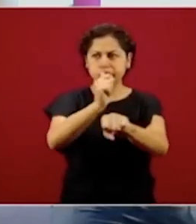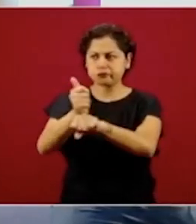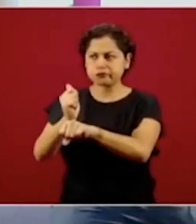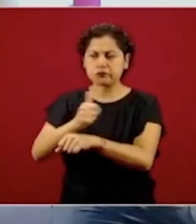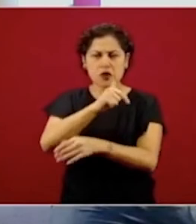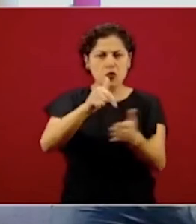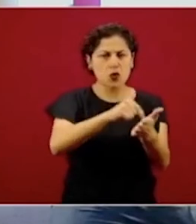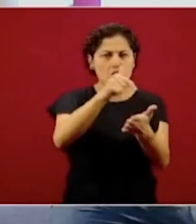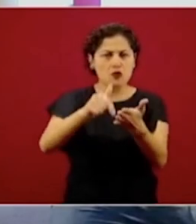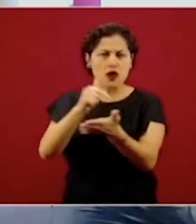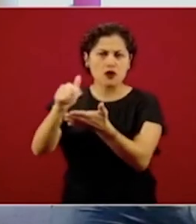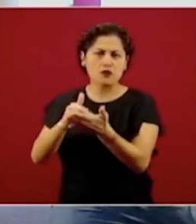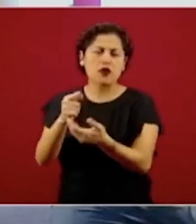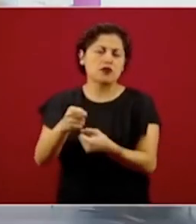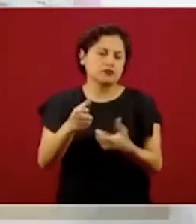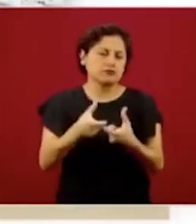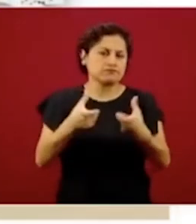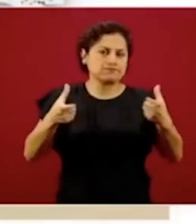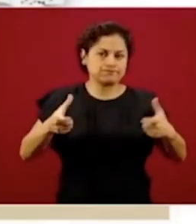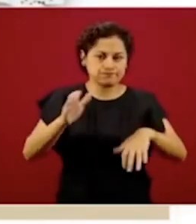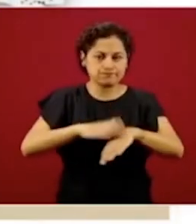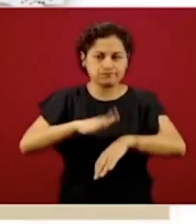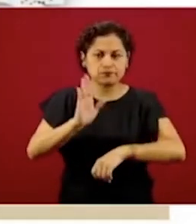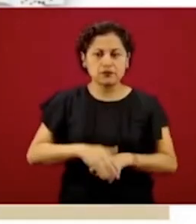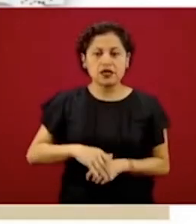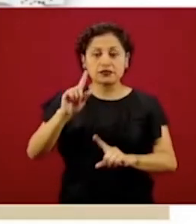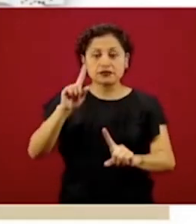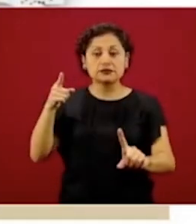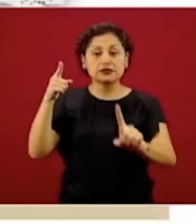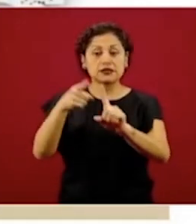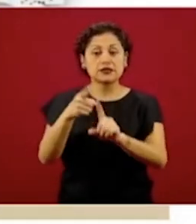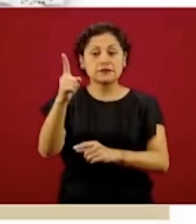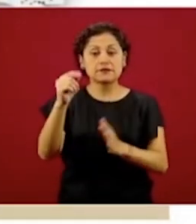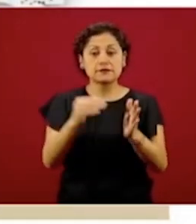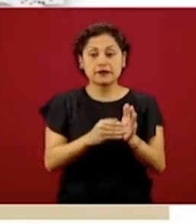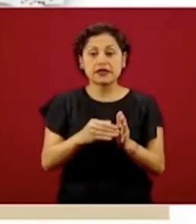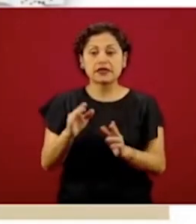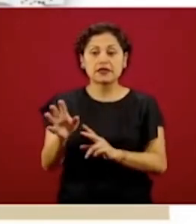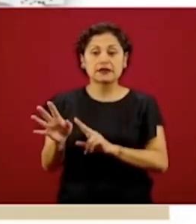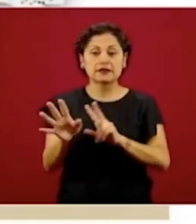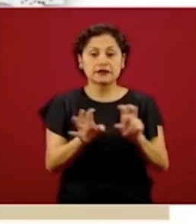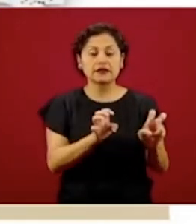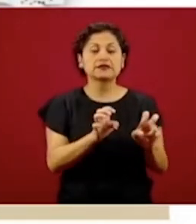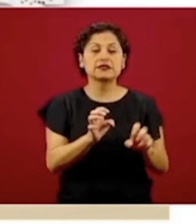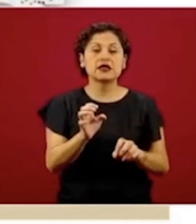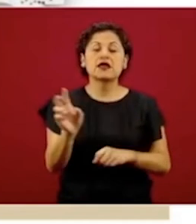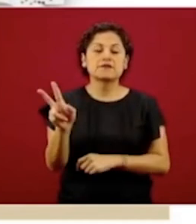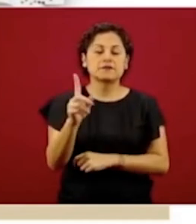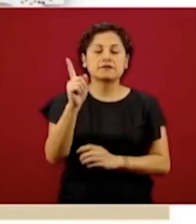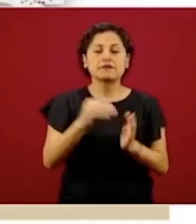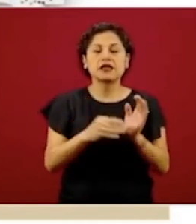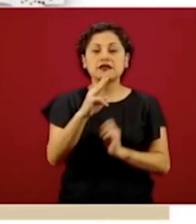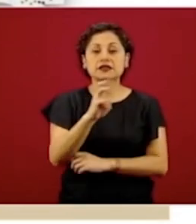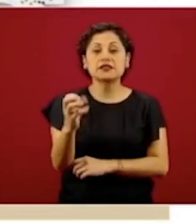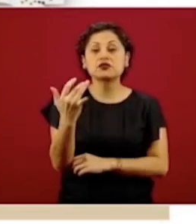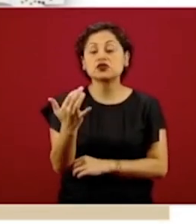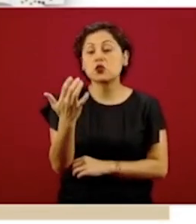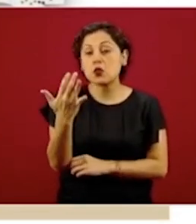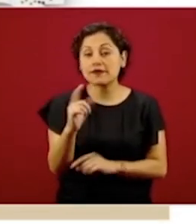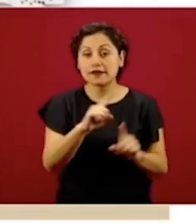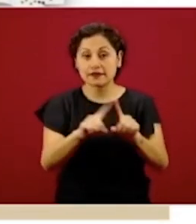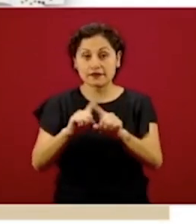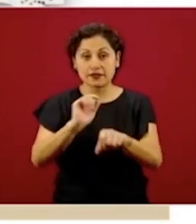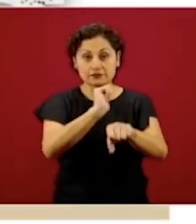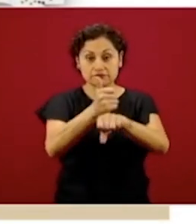La meta para 2020 son mil 350 sucursales, de los cuales tenemos al momento, al día de hoy ya 37